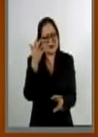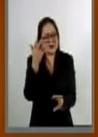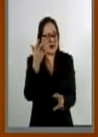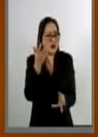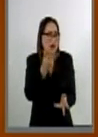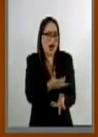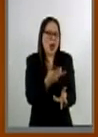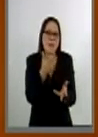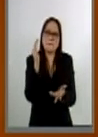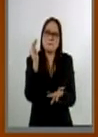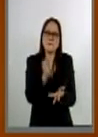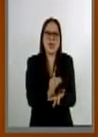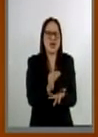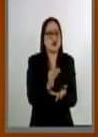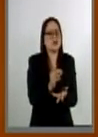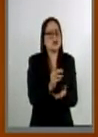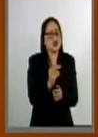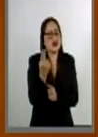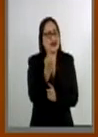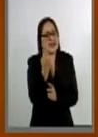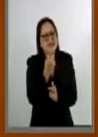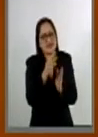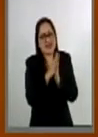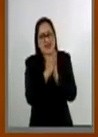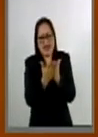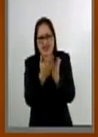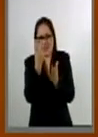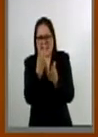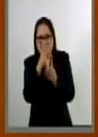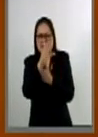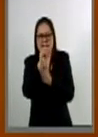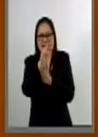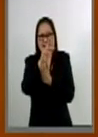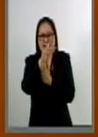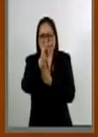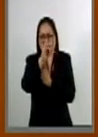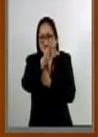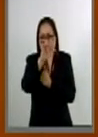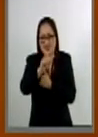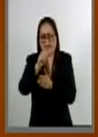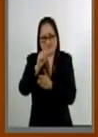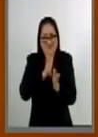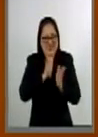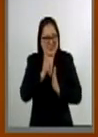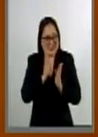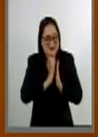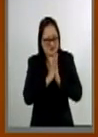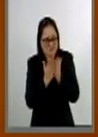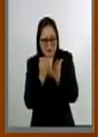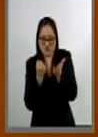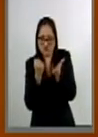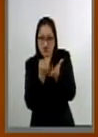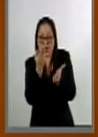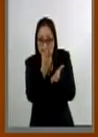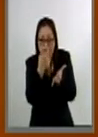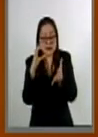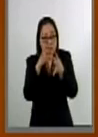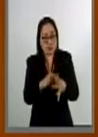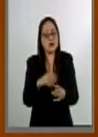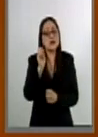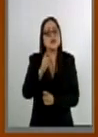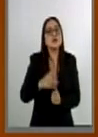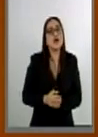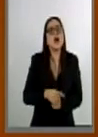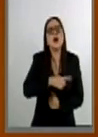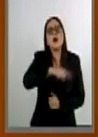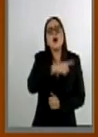trámites gubernamentales que exigen el que se cuente con la cartilla militar, acortándose de esta forma el deseo de